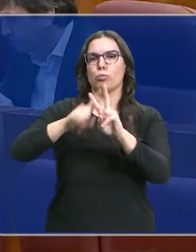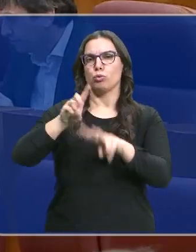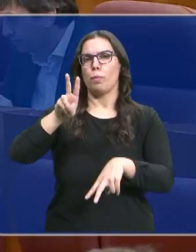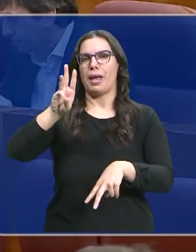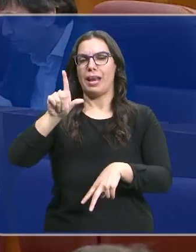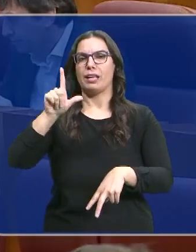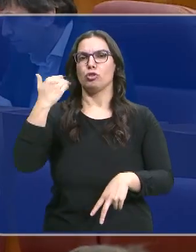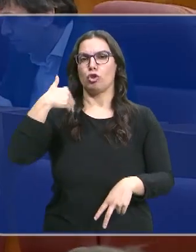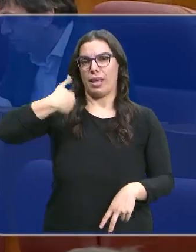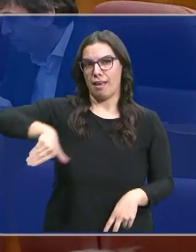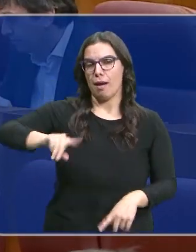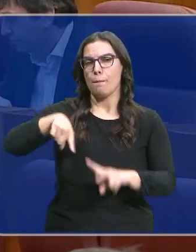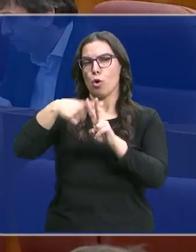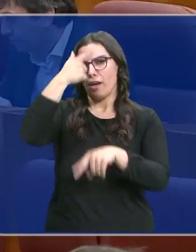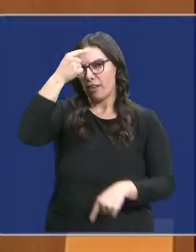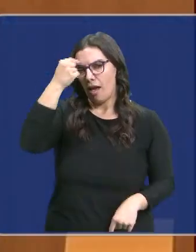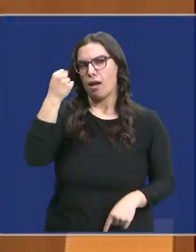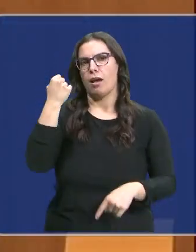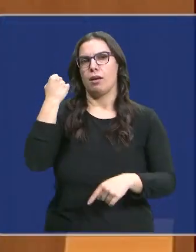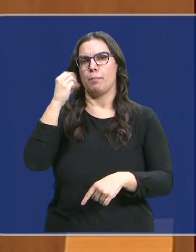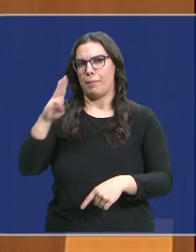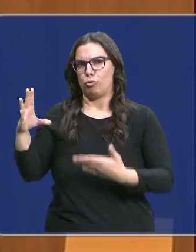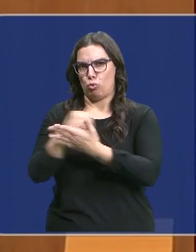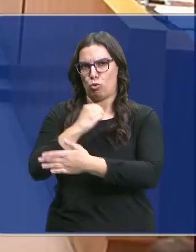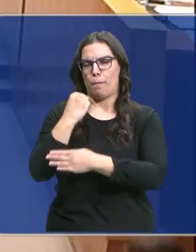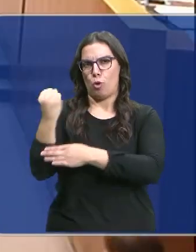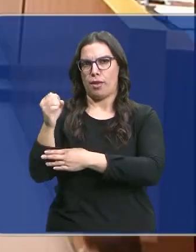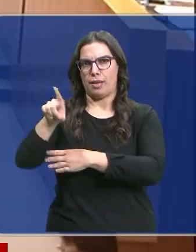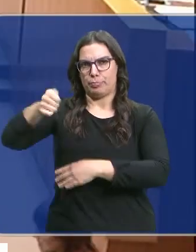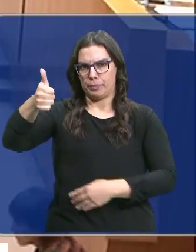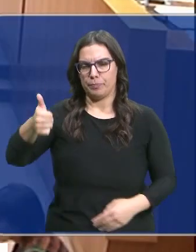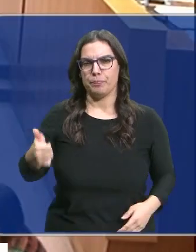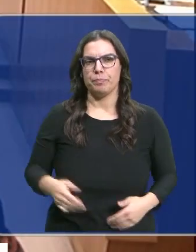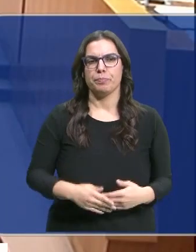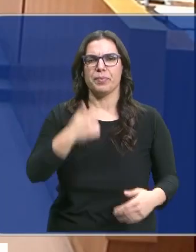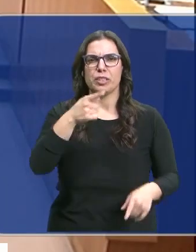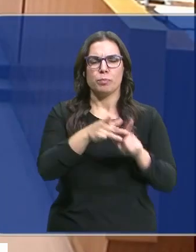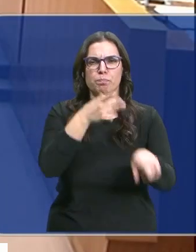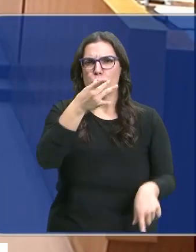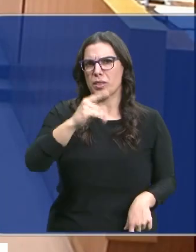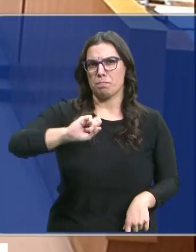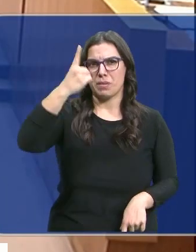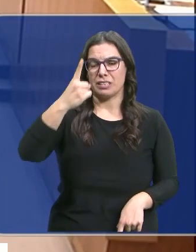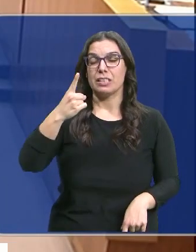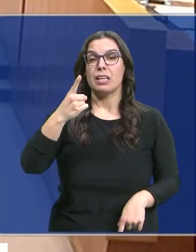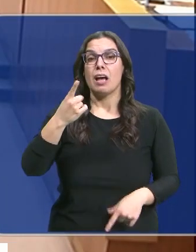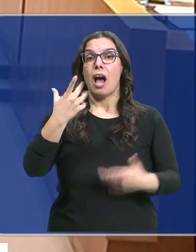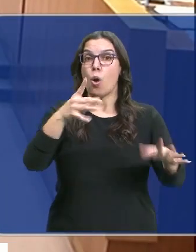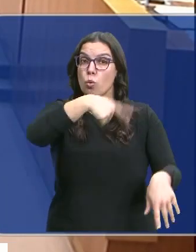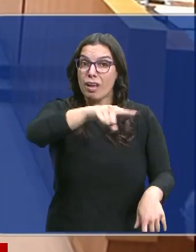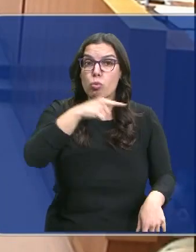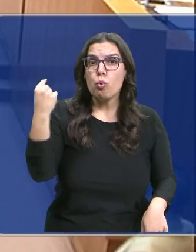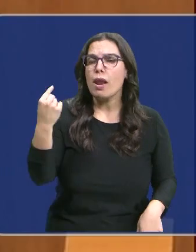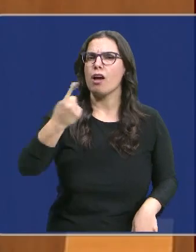UPL, Soria Ya y Por Ávila. La mayor indecencia nunca cometida. Y frente a eso, y aunque a ustedes les duela,